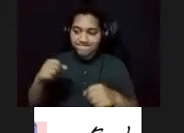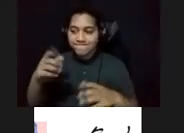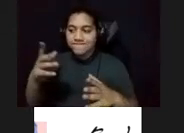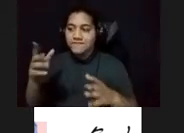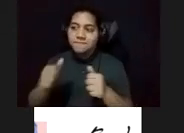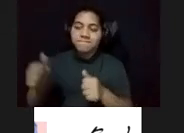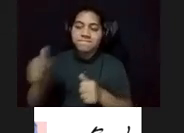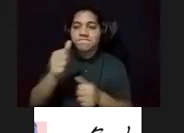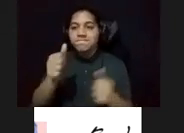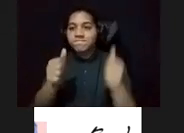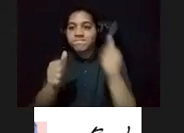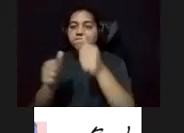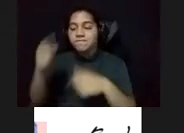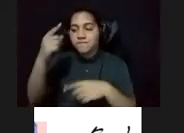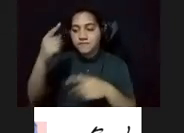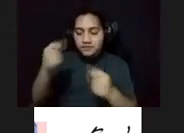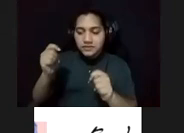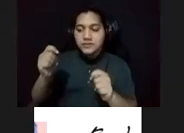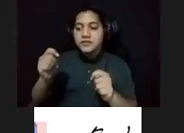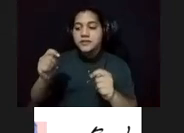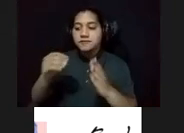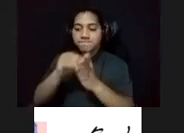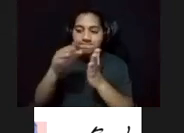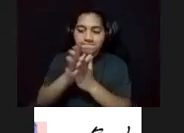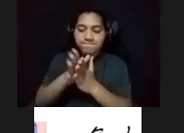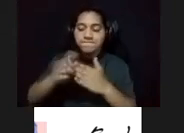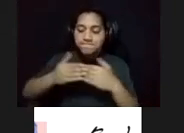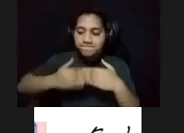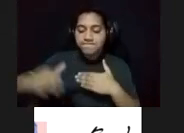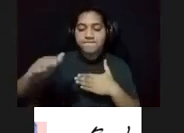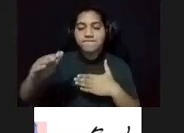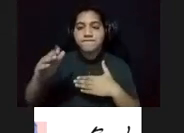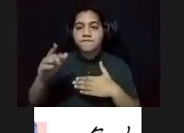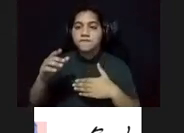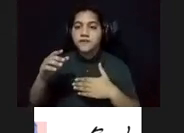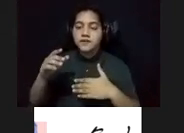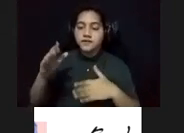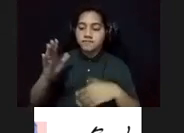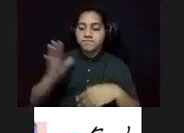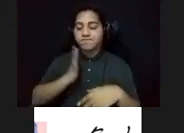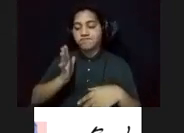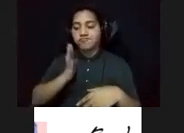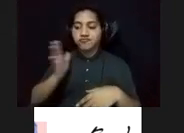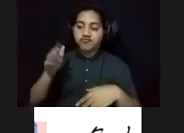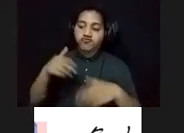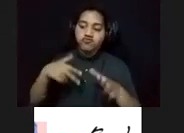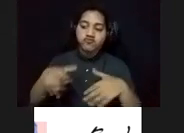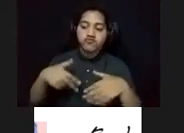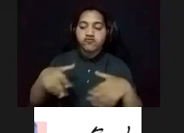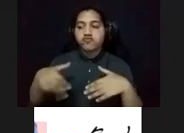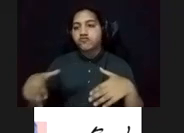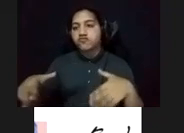En la sociedad entre muros, la élite transitaba por la histórica ciudadela con sus pompas y sus glorias.